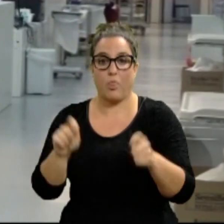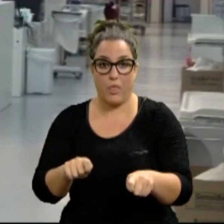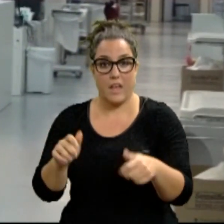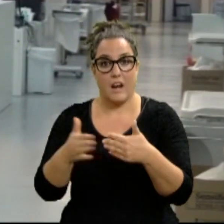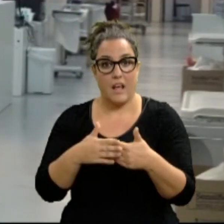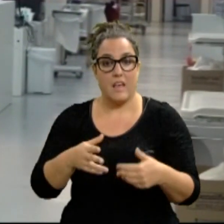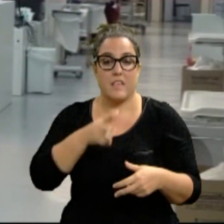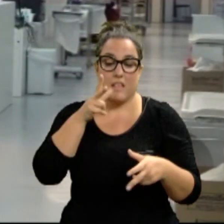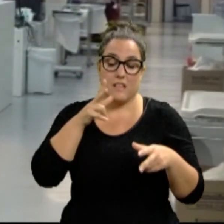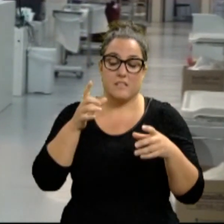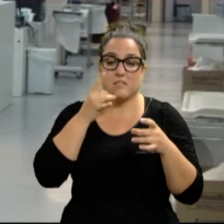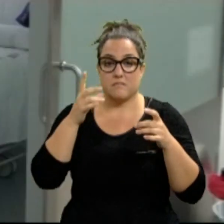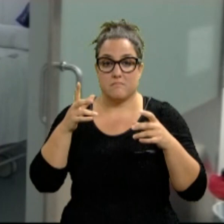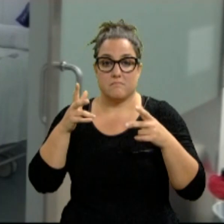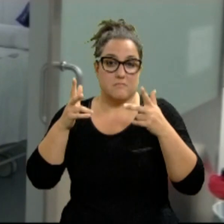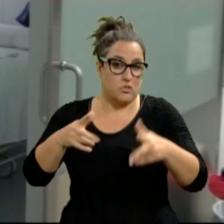sanitario solvente.